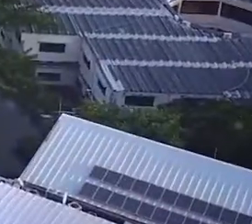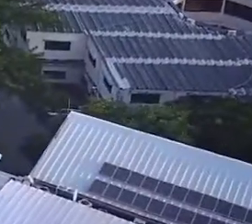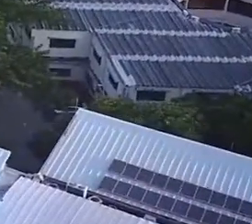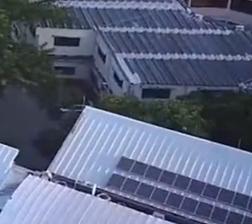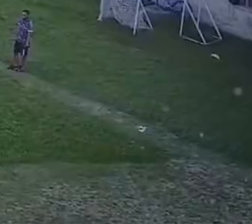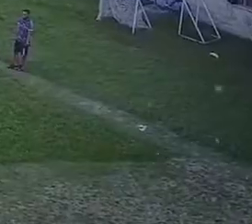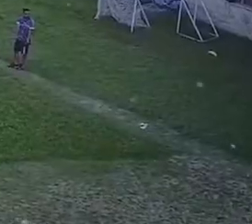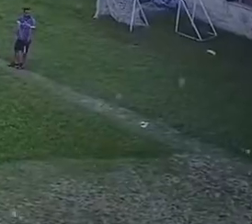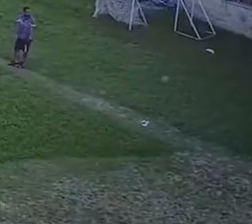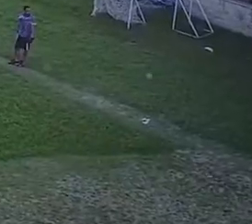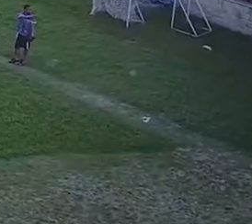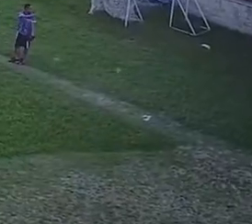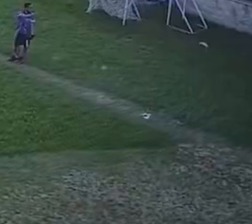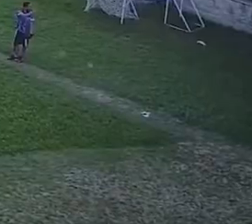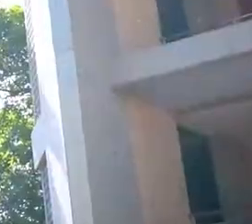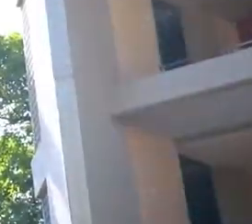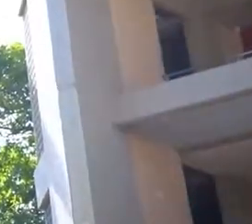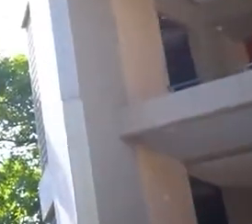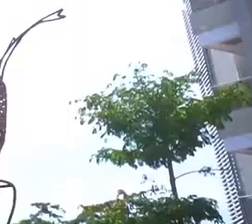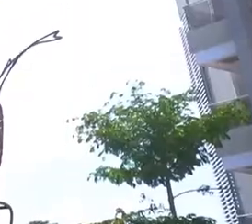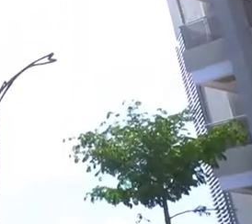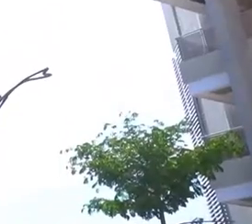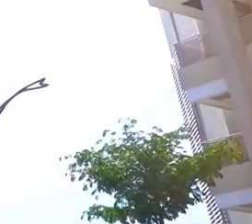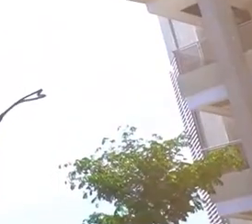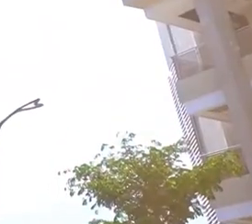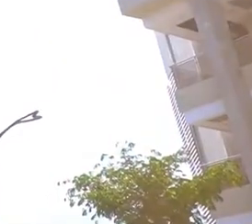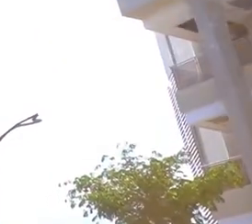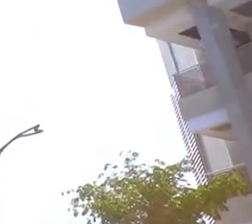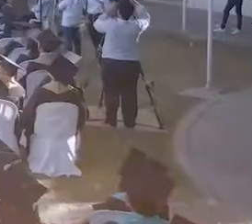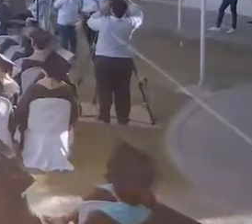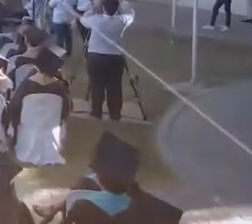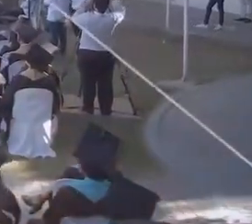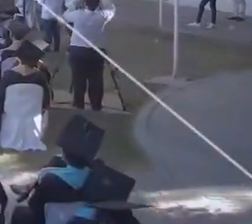del territorio Música